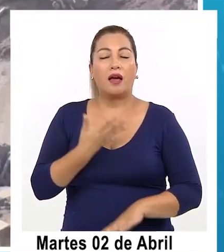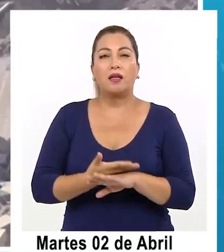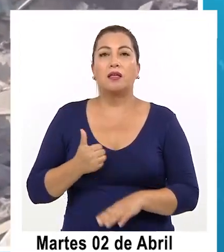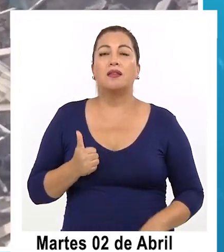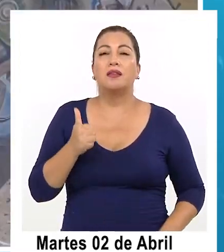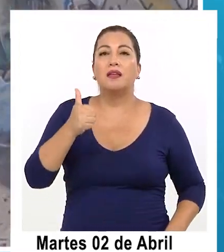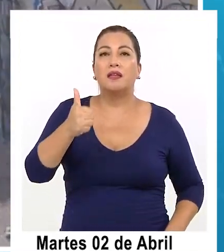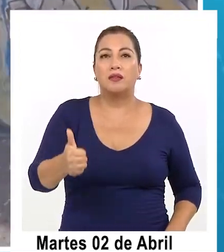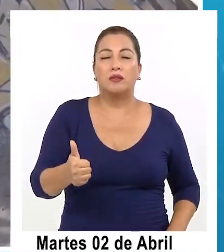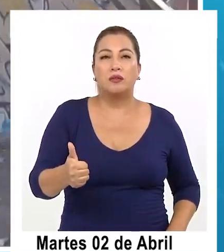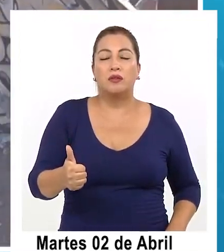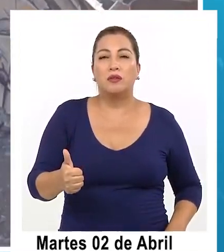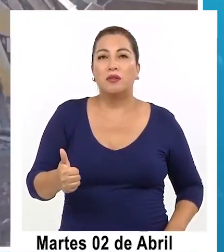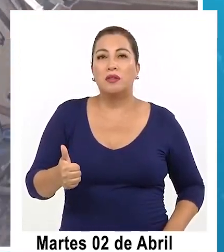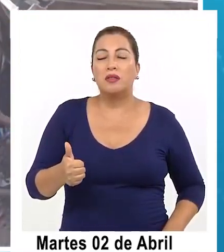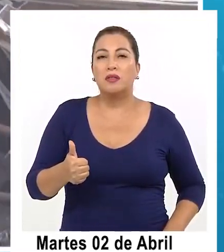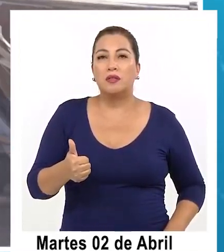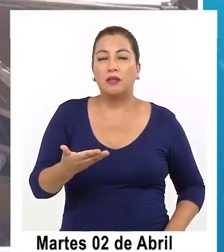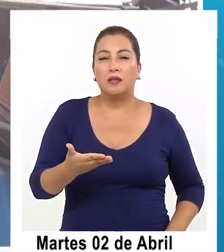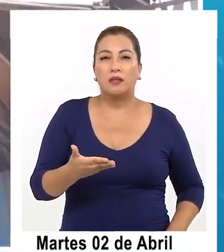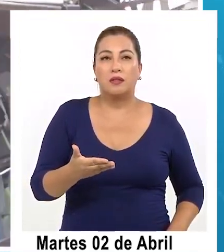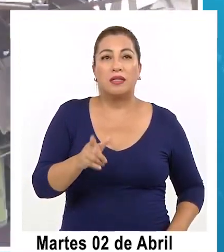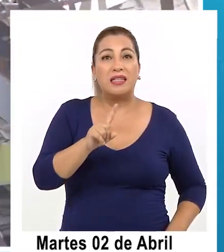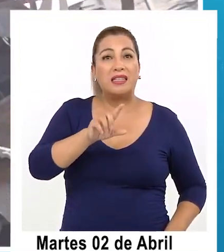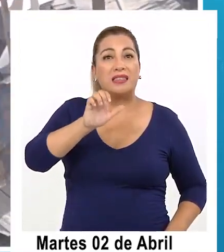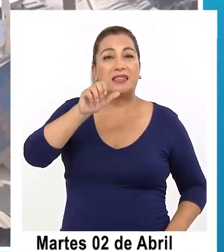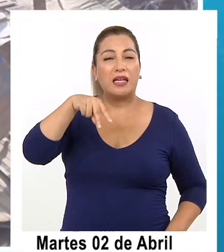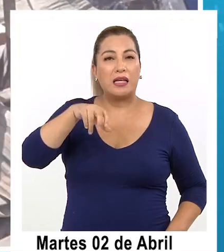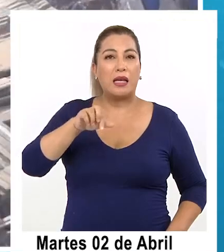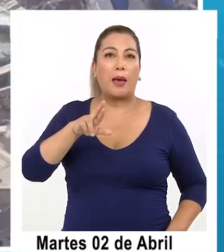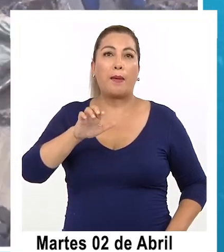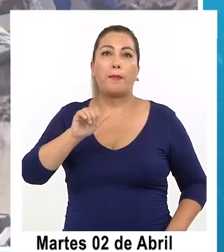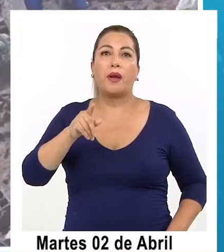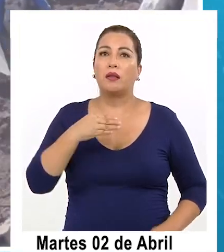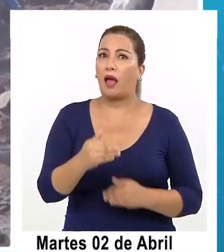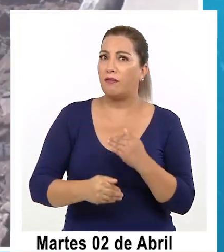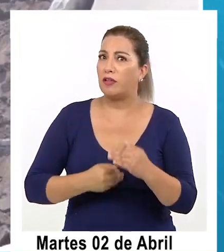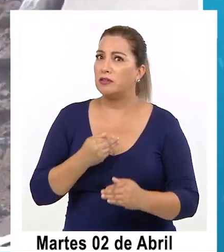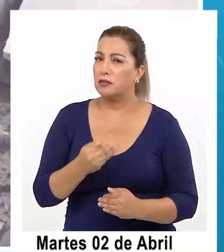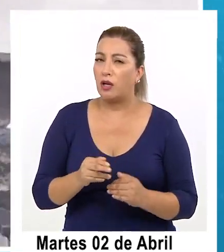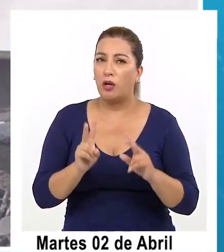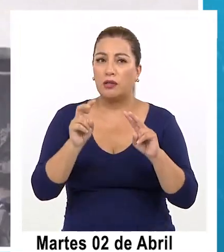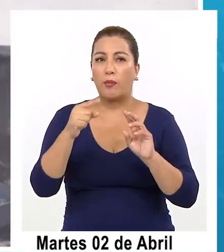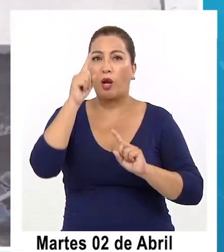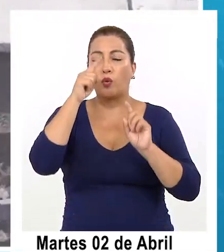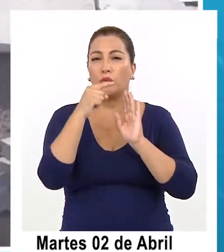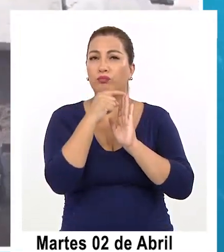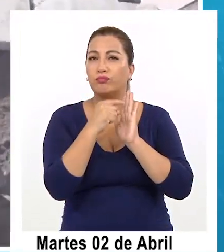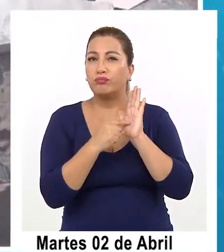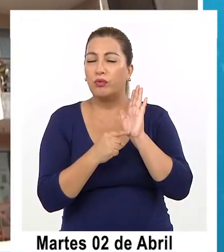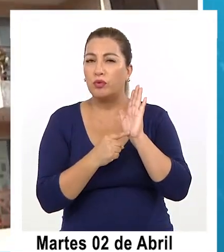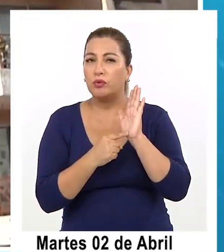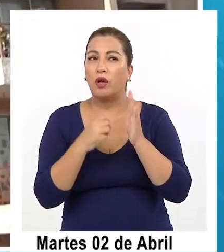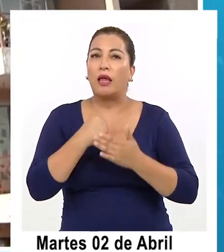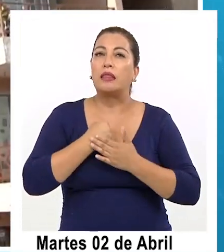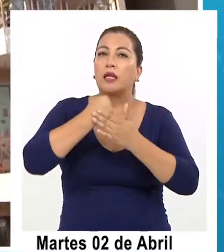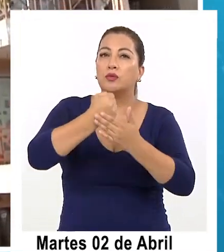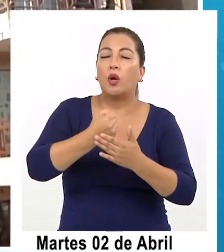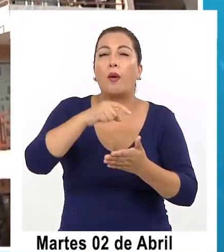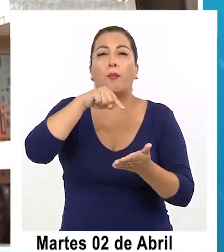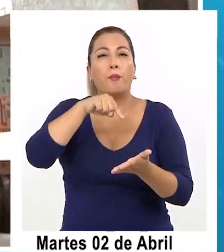director nacional de Senapred y se encargaron de de avanzar mucho en puntos de abastecimiento puntos de